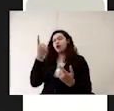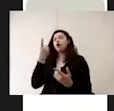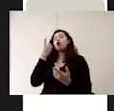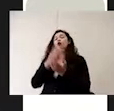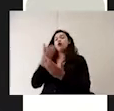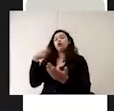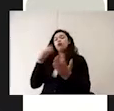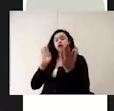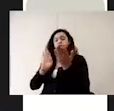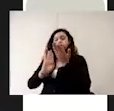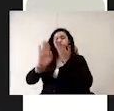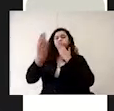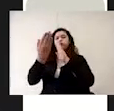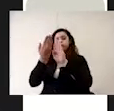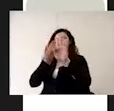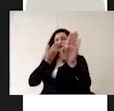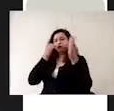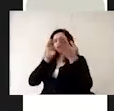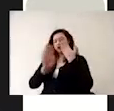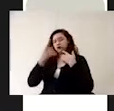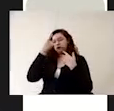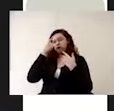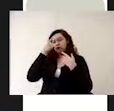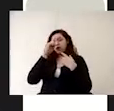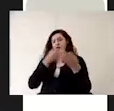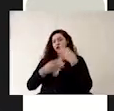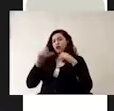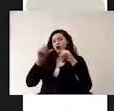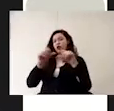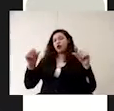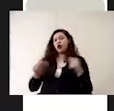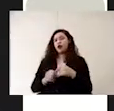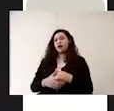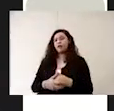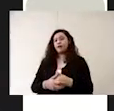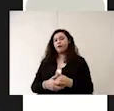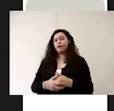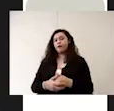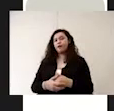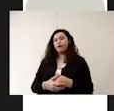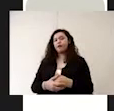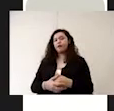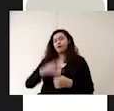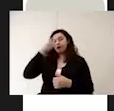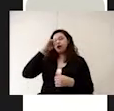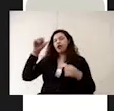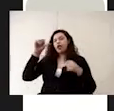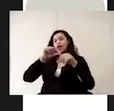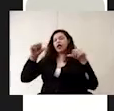de circulación para todas las áreas que involucre el plantel educativo